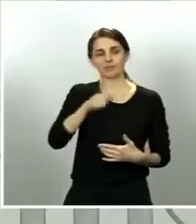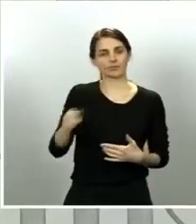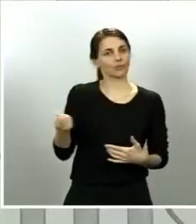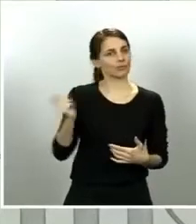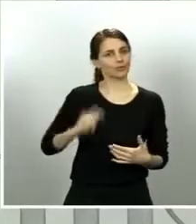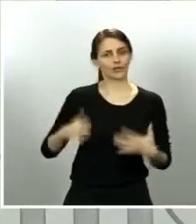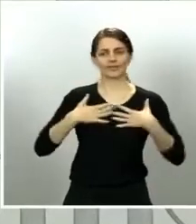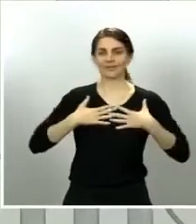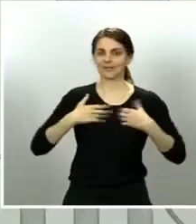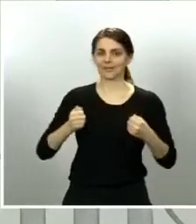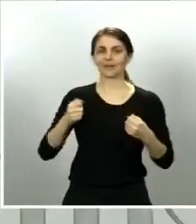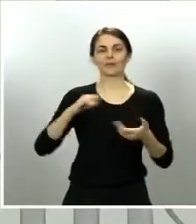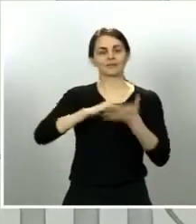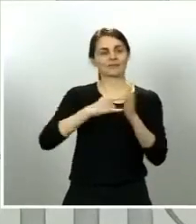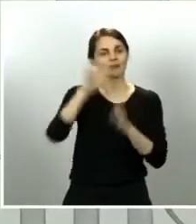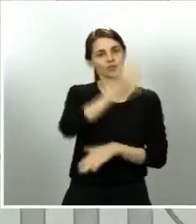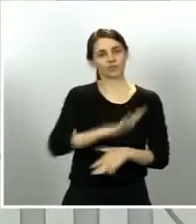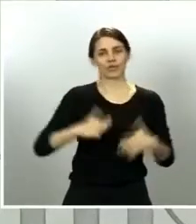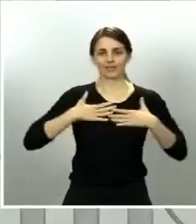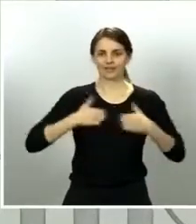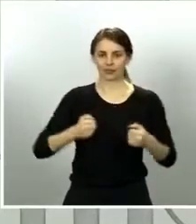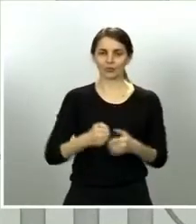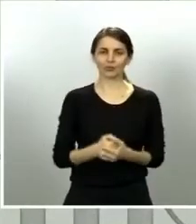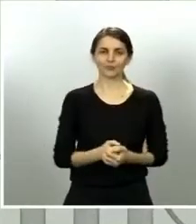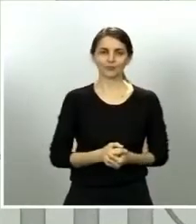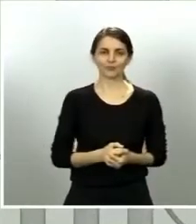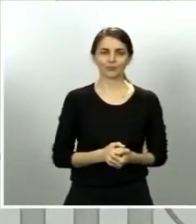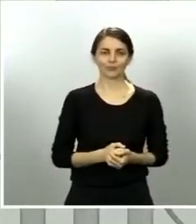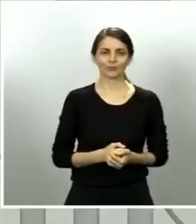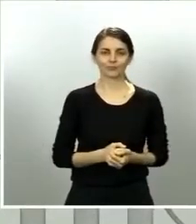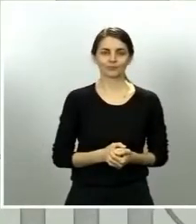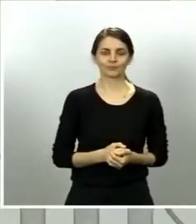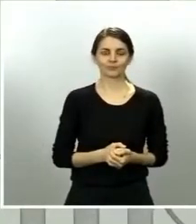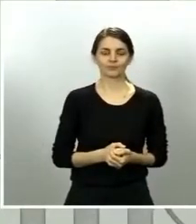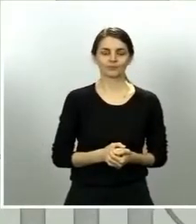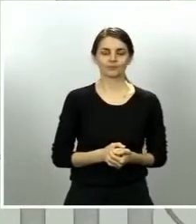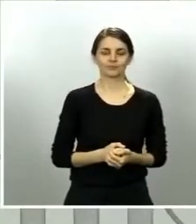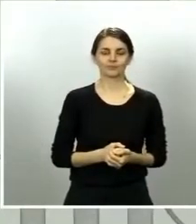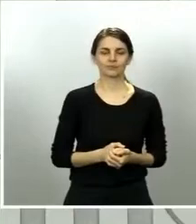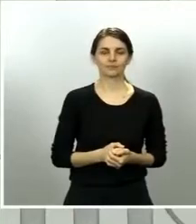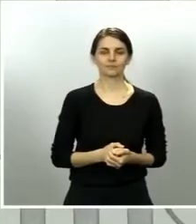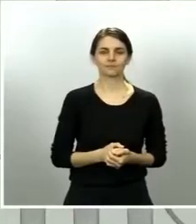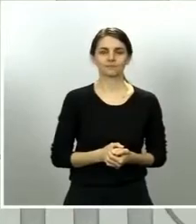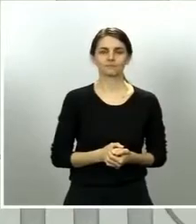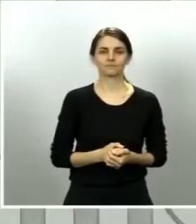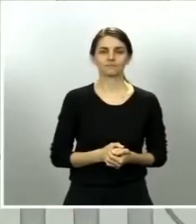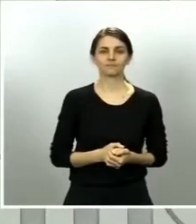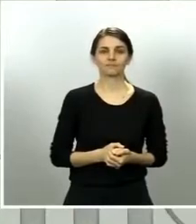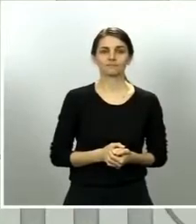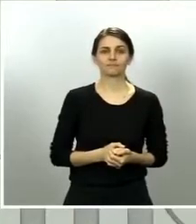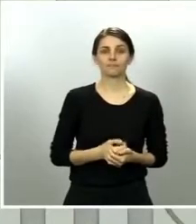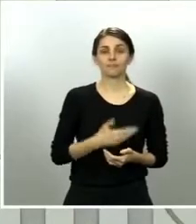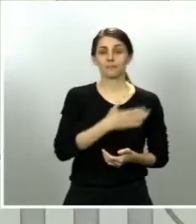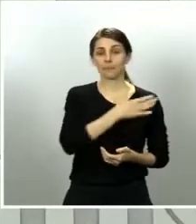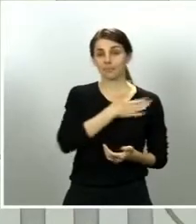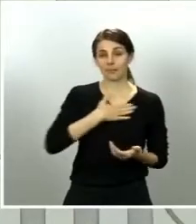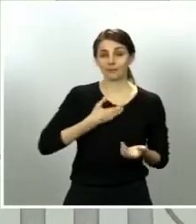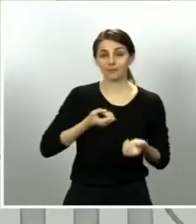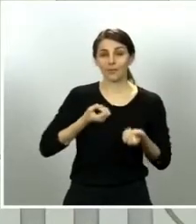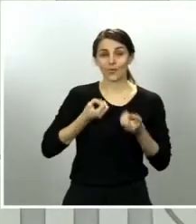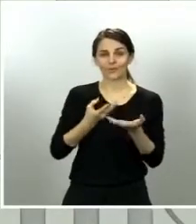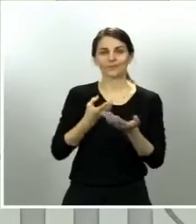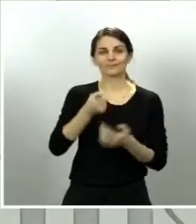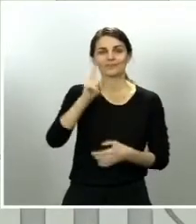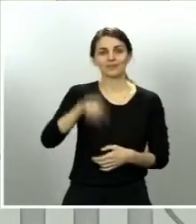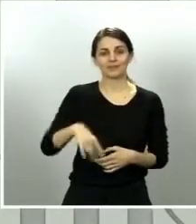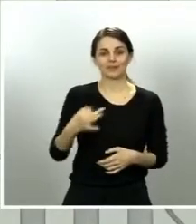agradecer. La segunda cuestión que quería compartir con ustedes es hacer referencia al momento en que nos encontramos y